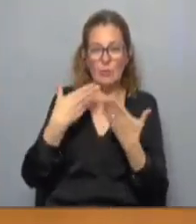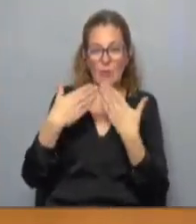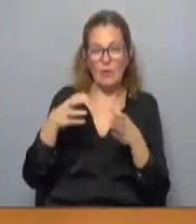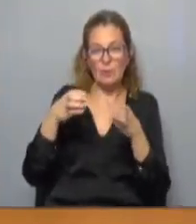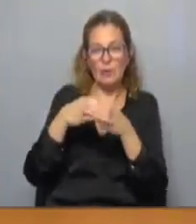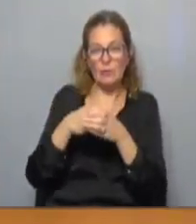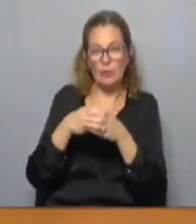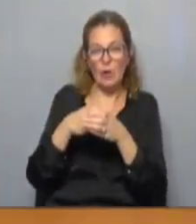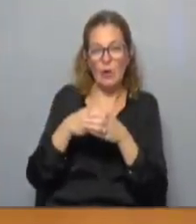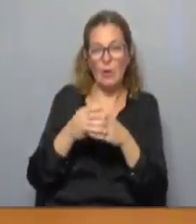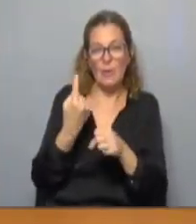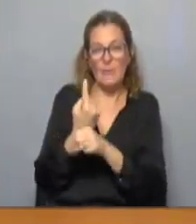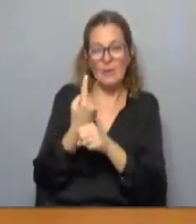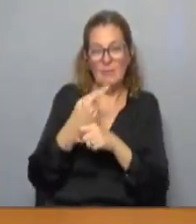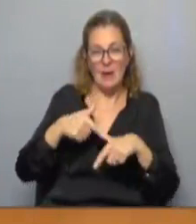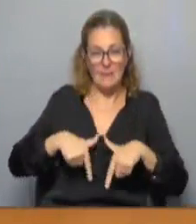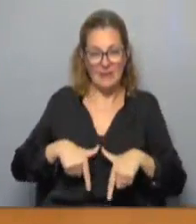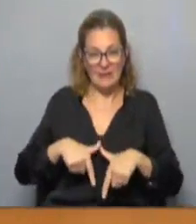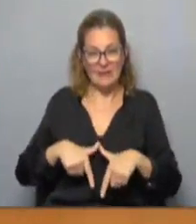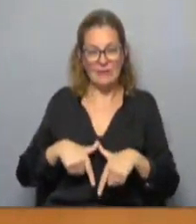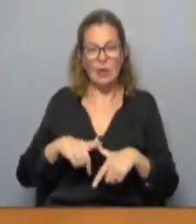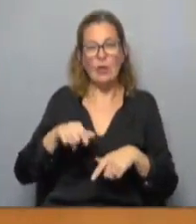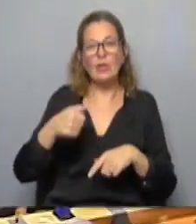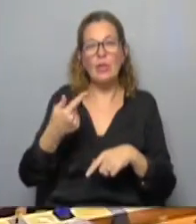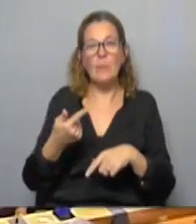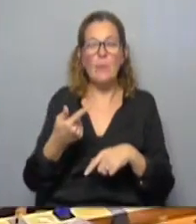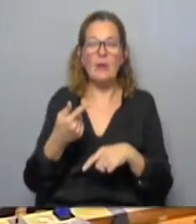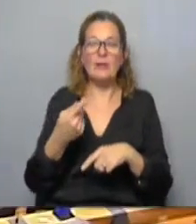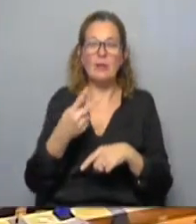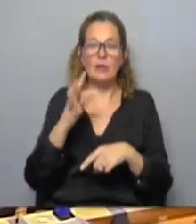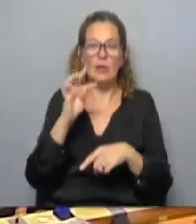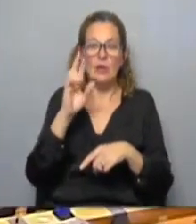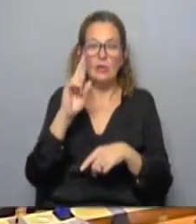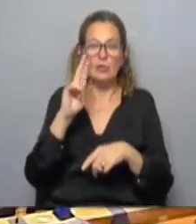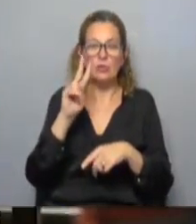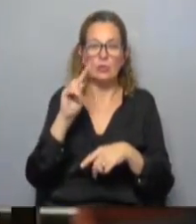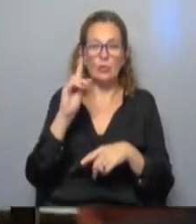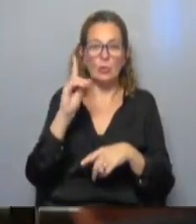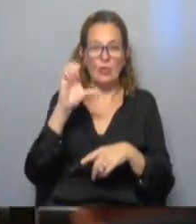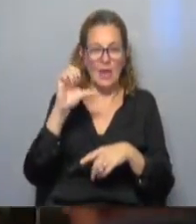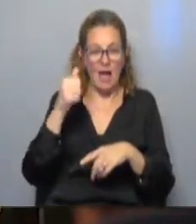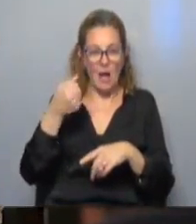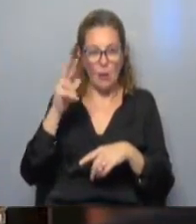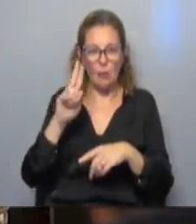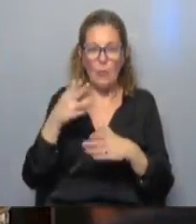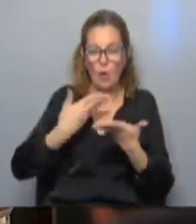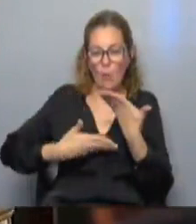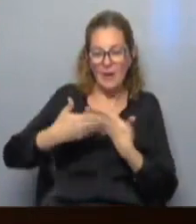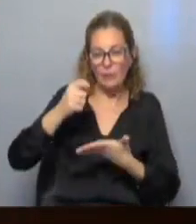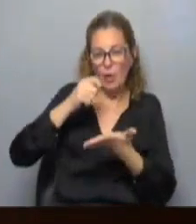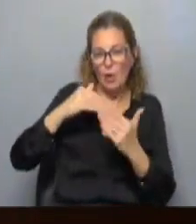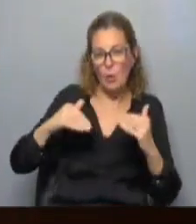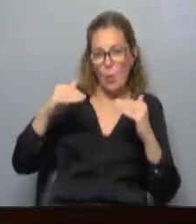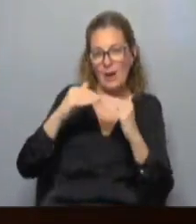reunión bilateral con el primer ministro Justin Trudeau luego de la cual el mandatario trasandino firmó un memorándum de entendimiento sobre cooperación en